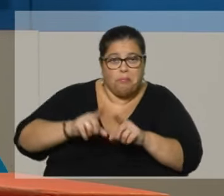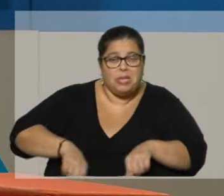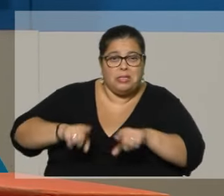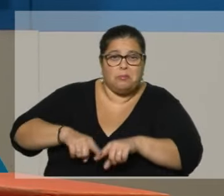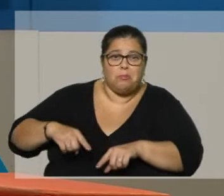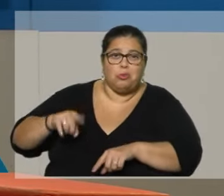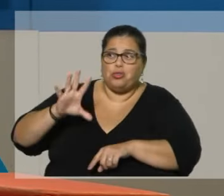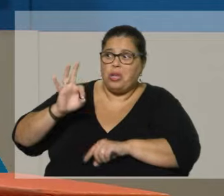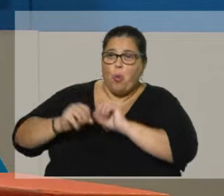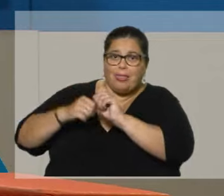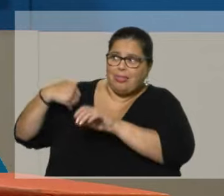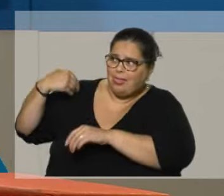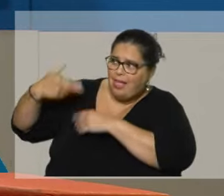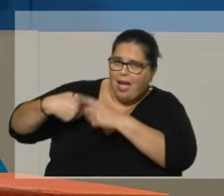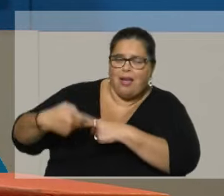50 años todavía, ¿no?